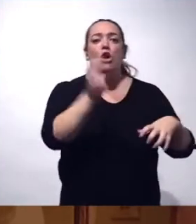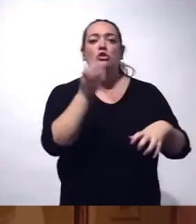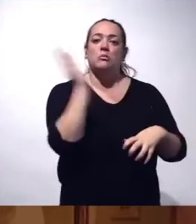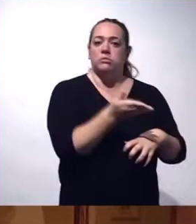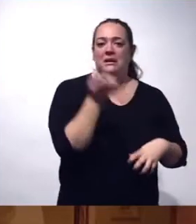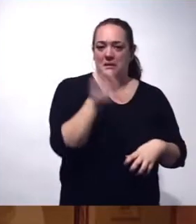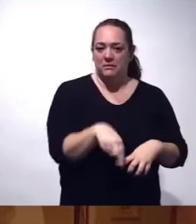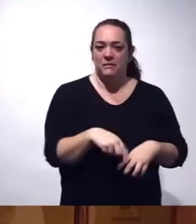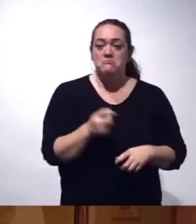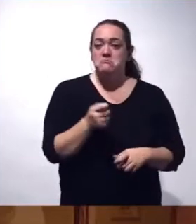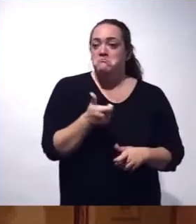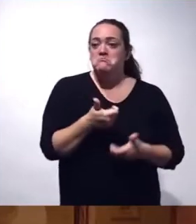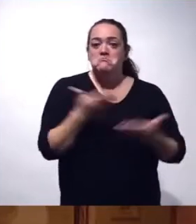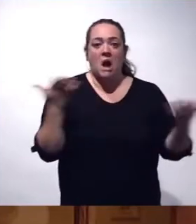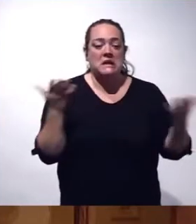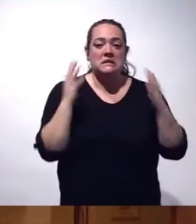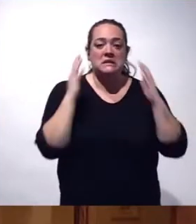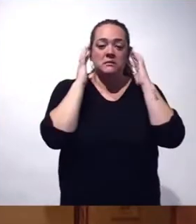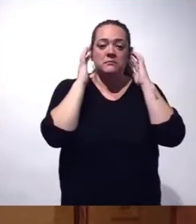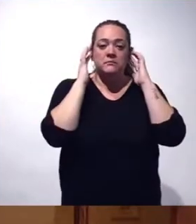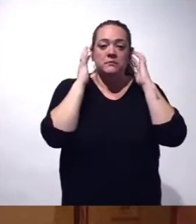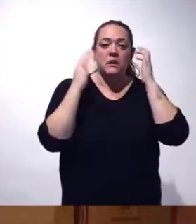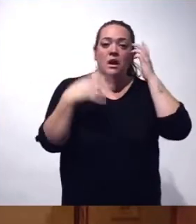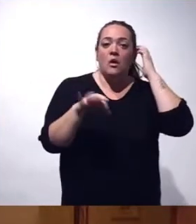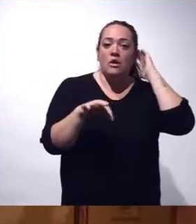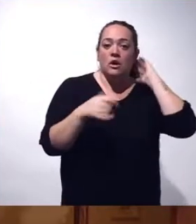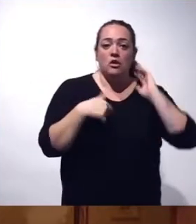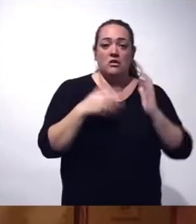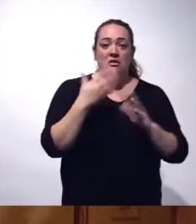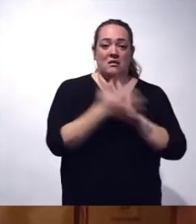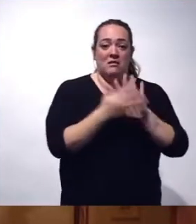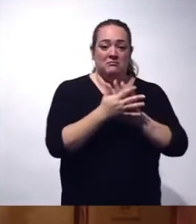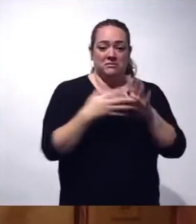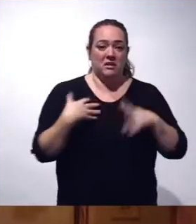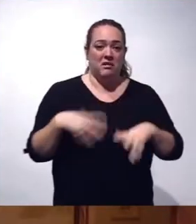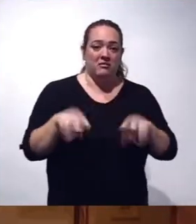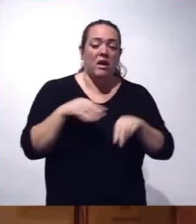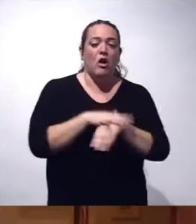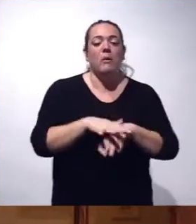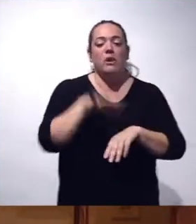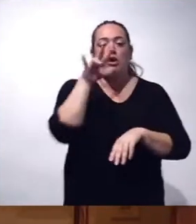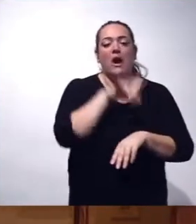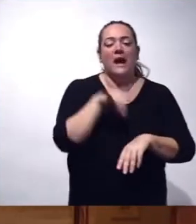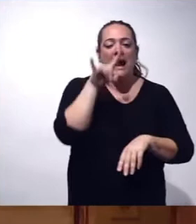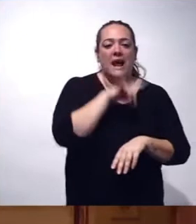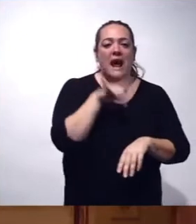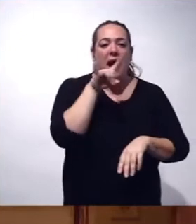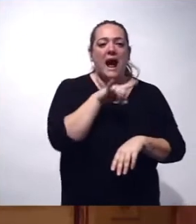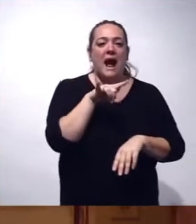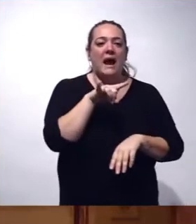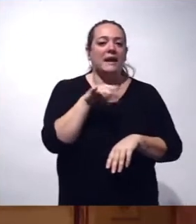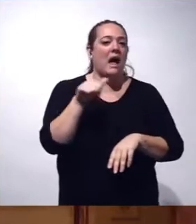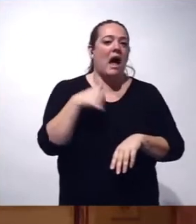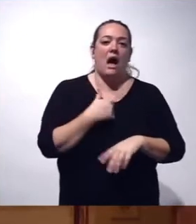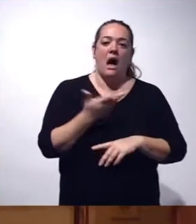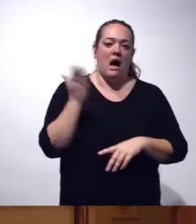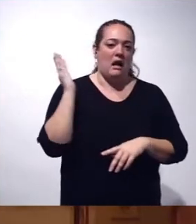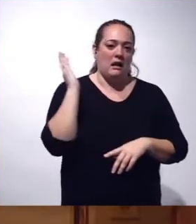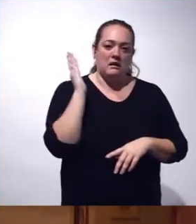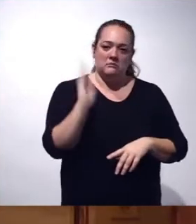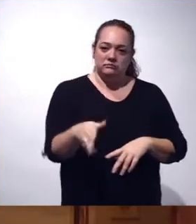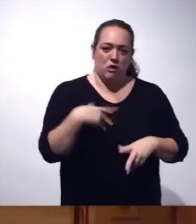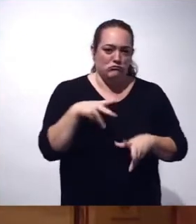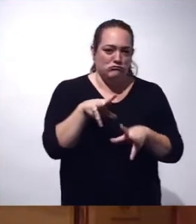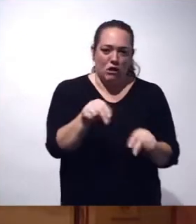Y poco más. Acabar con esta última parte de mi intervención. El gobierno de Canarias condena contundentemente